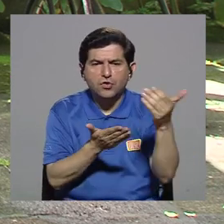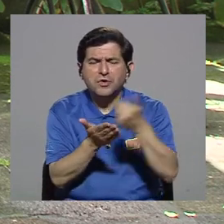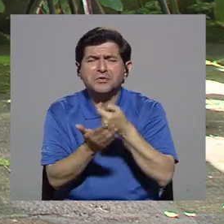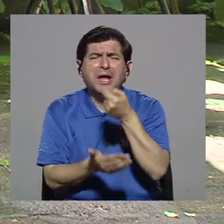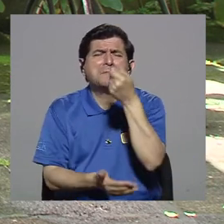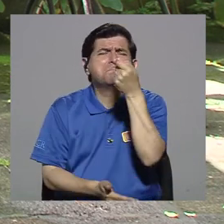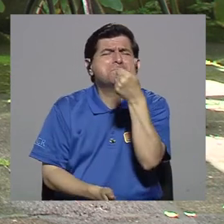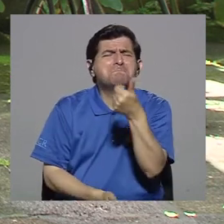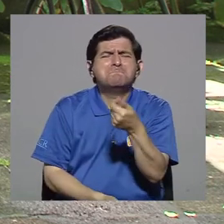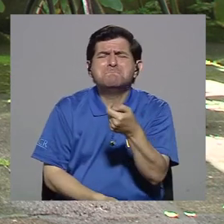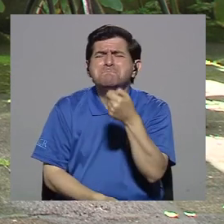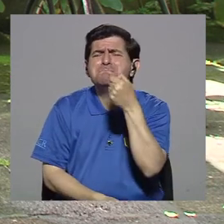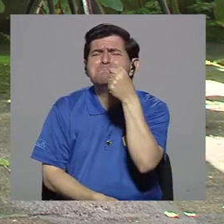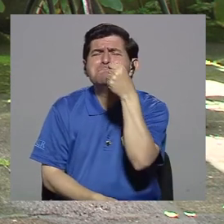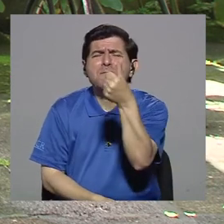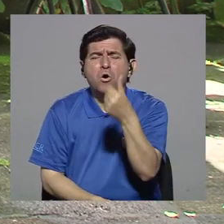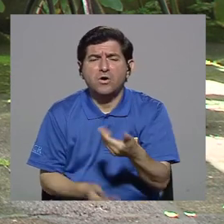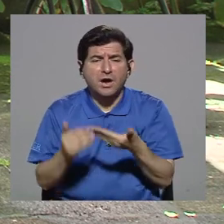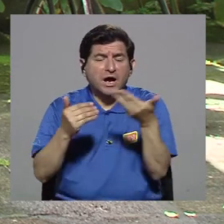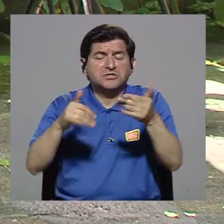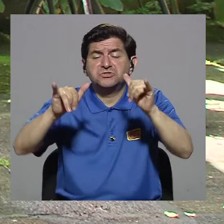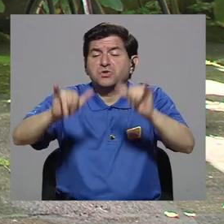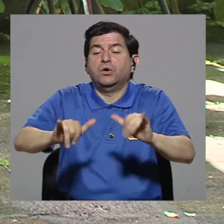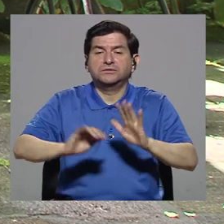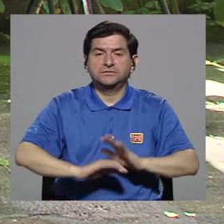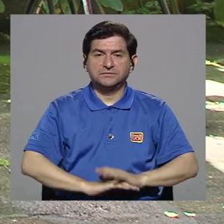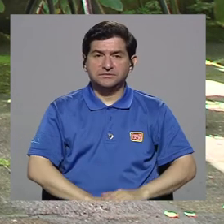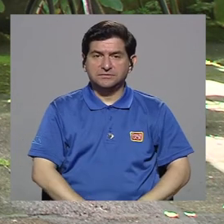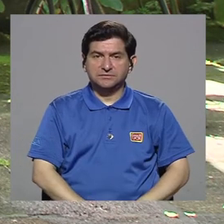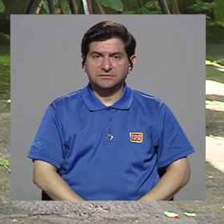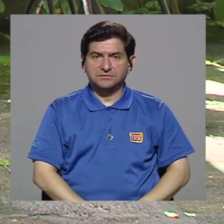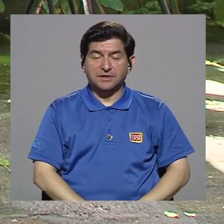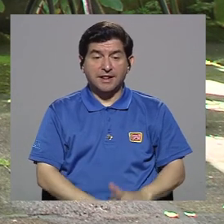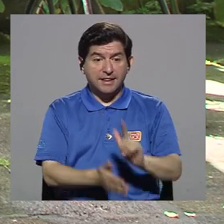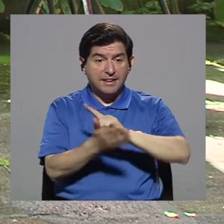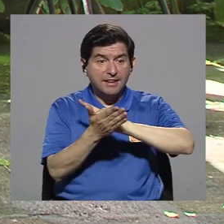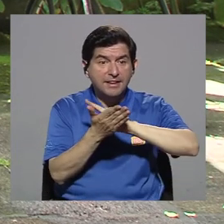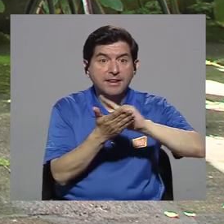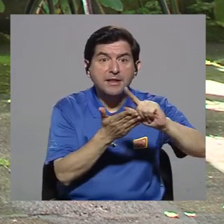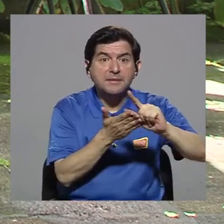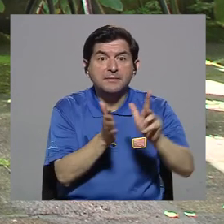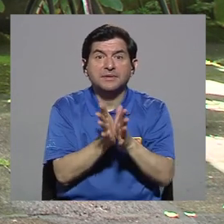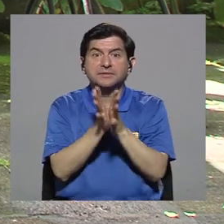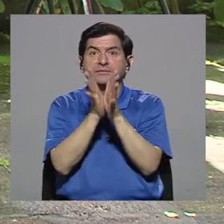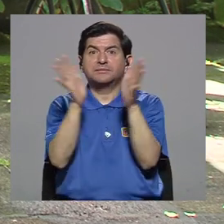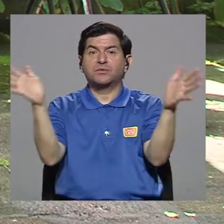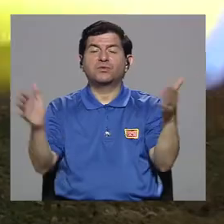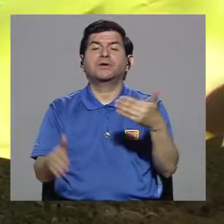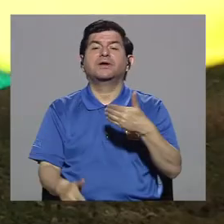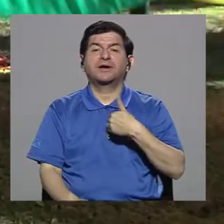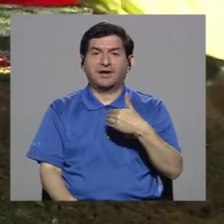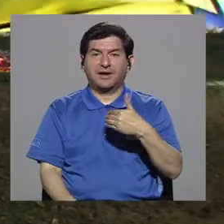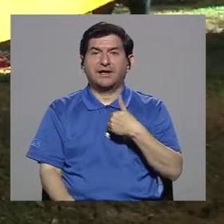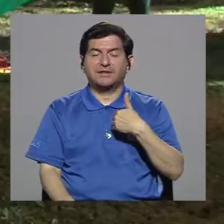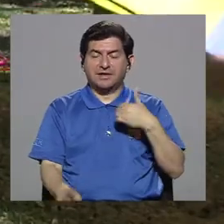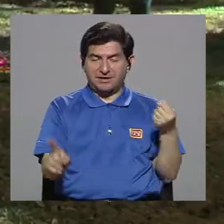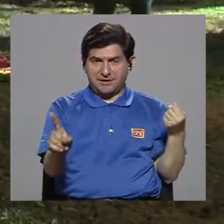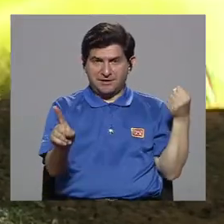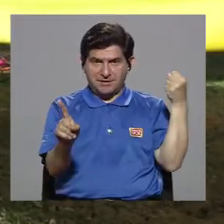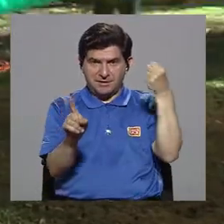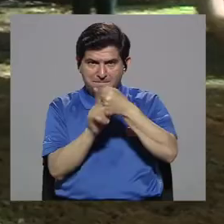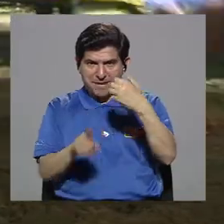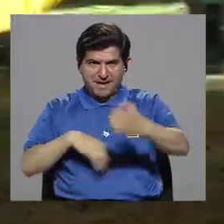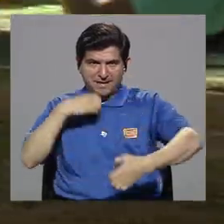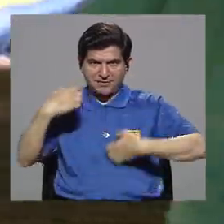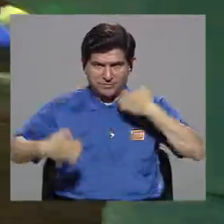quedaban. O sea que la limpieza y el ornato público tiene un gran impacto emocional. A la gente